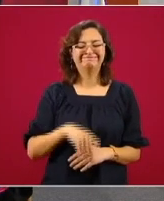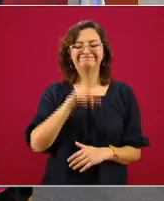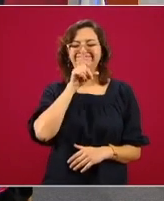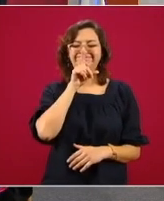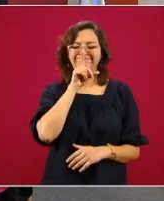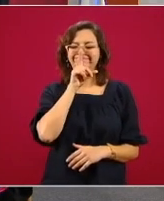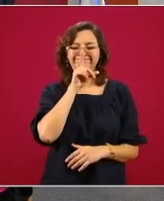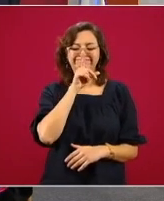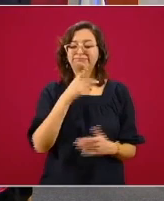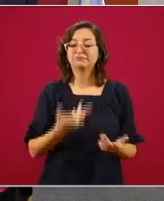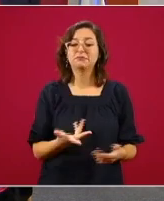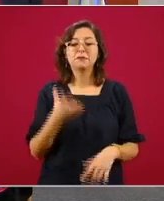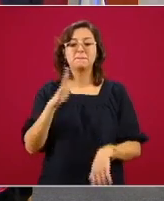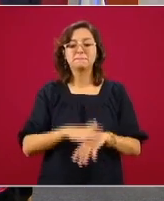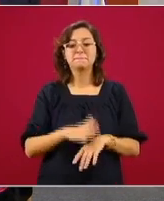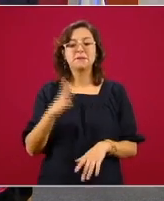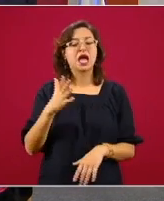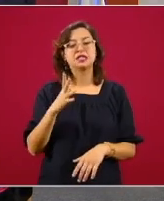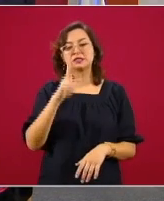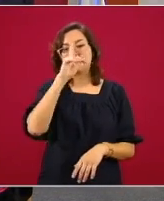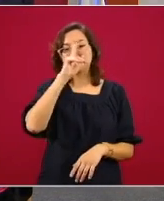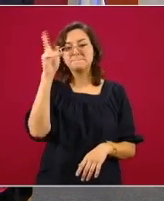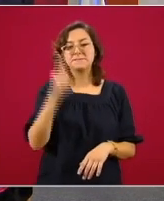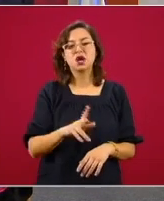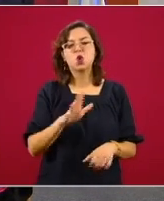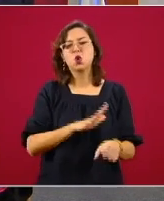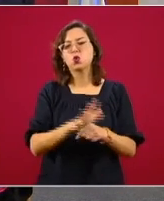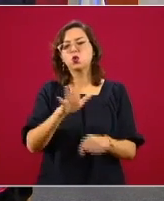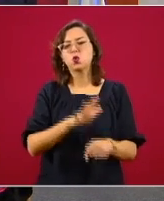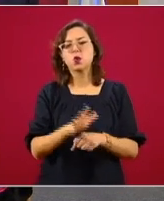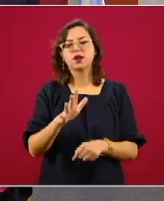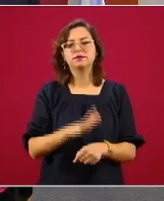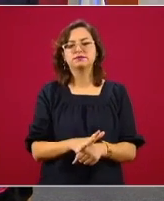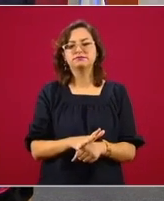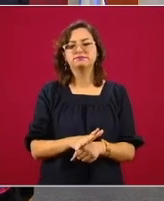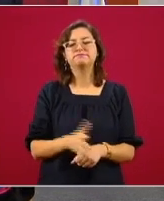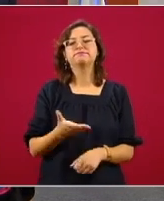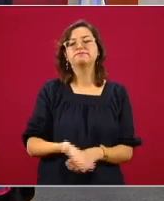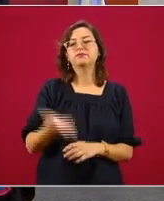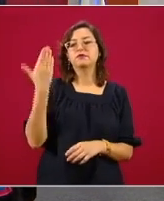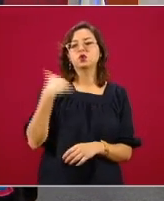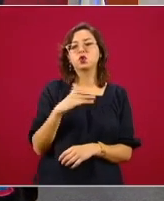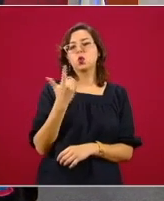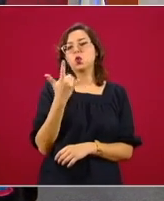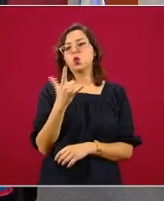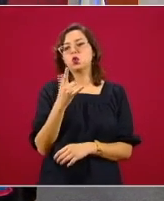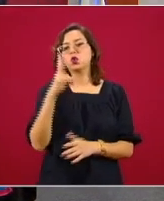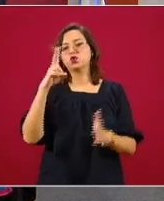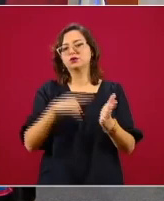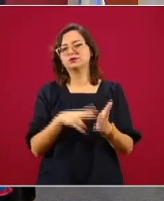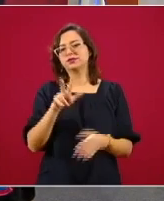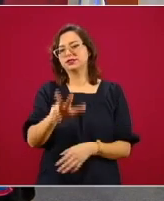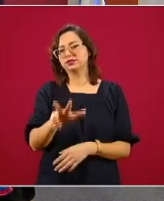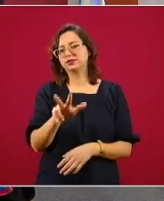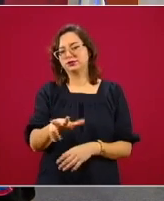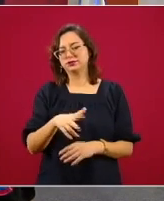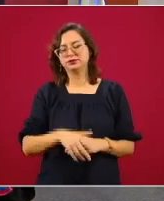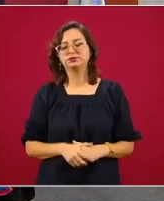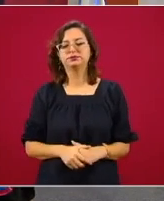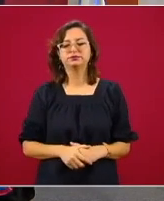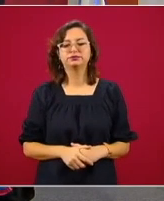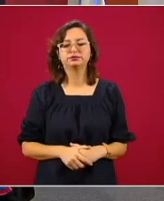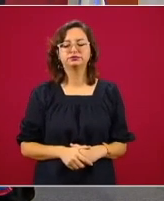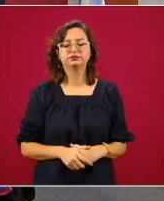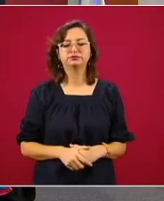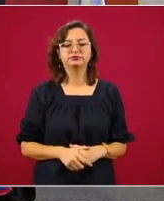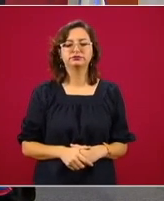seguridad. En la conferencia matutina de Palacio Nacional, el secretario de Seguridad y Protección Ciudadana, Alfonso Durazo, destacó que en homicidios dolosos